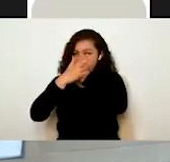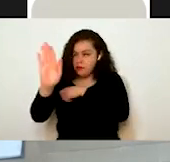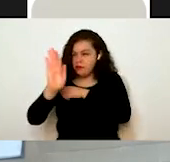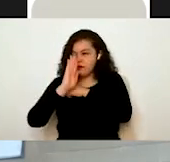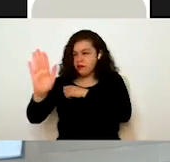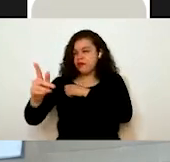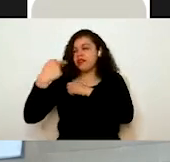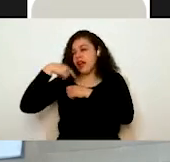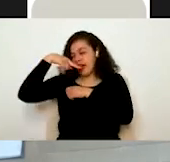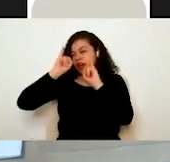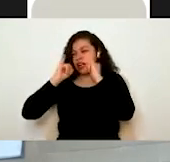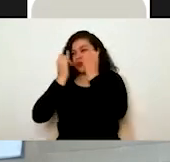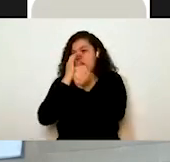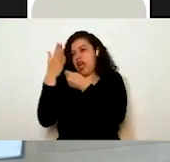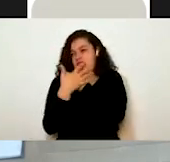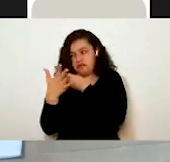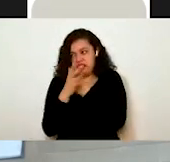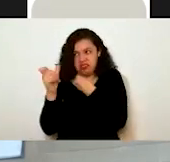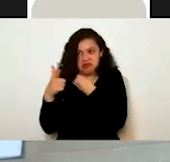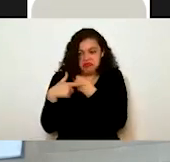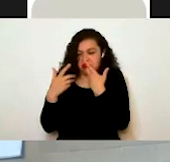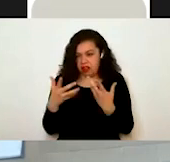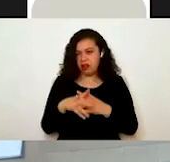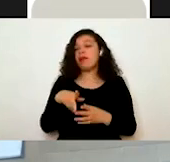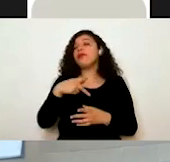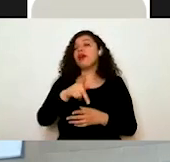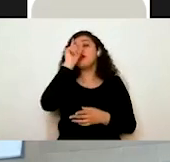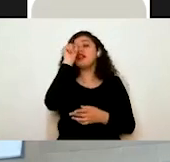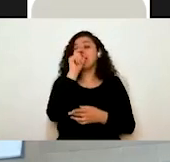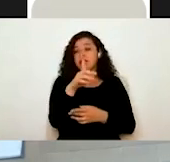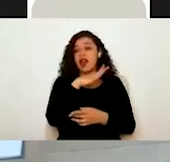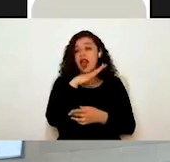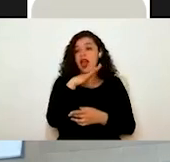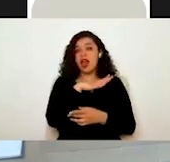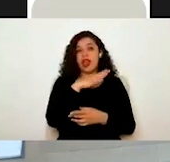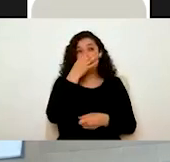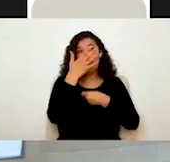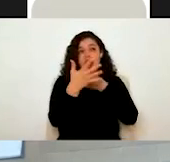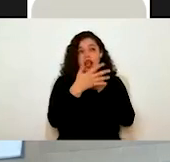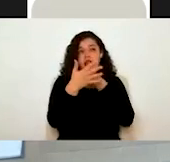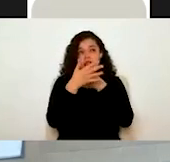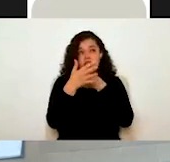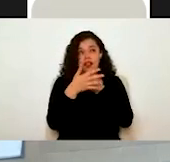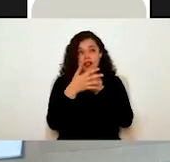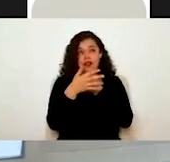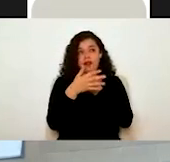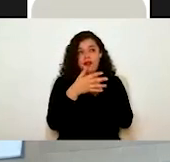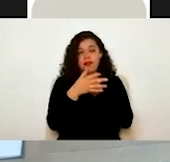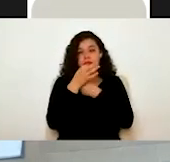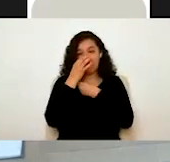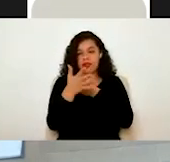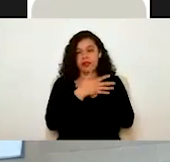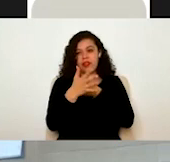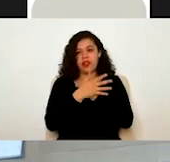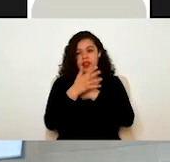junta, como algún aviso, por ejemplo, pero también van a estar recibiendo los requerimientos que se les hagan a través de sus trámites,